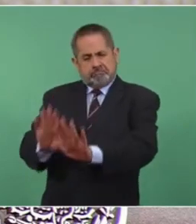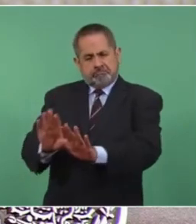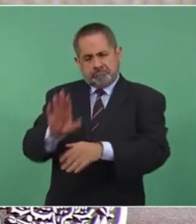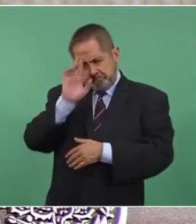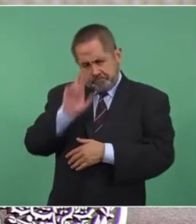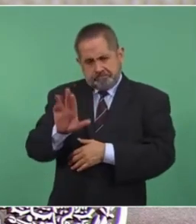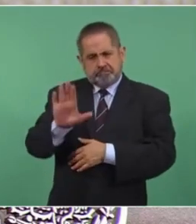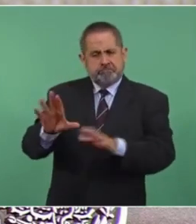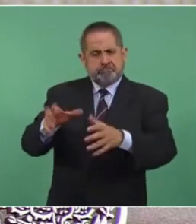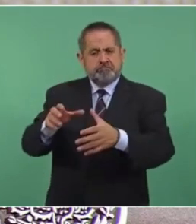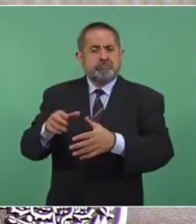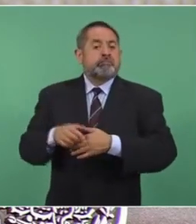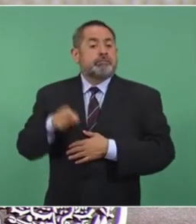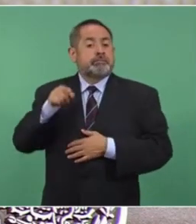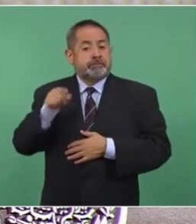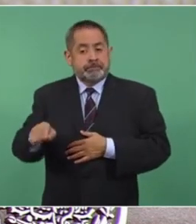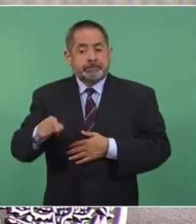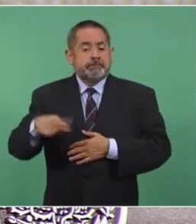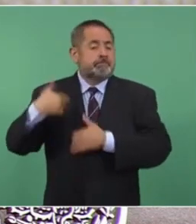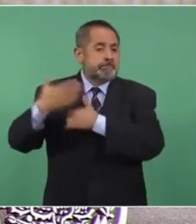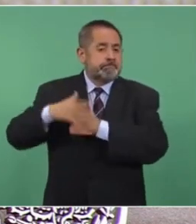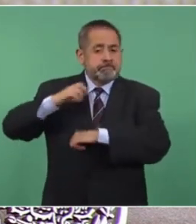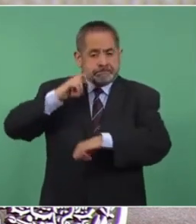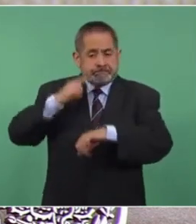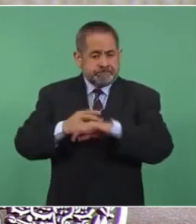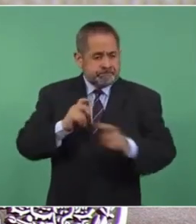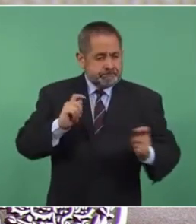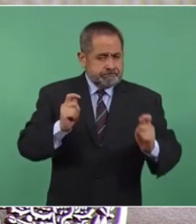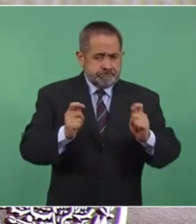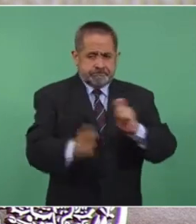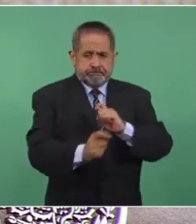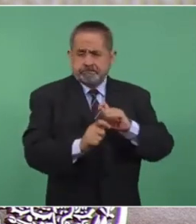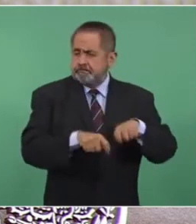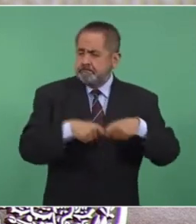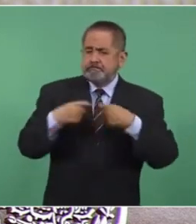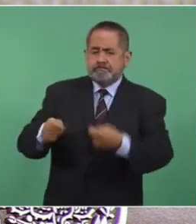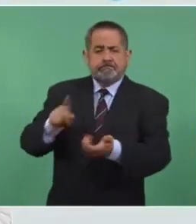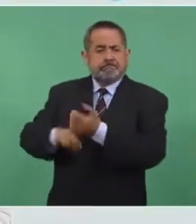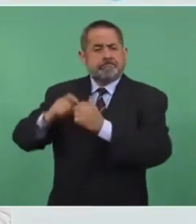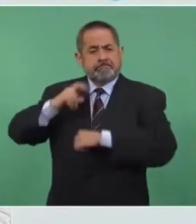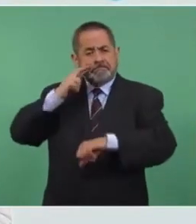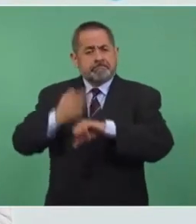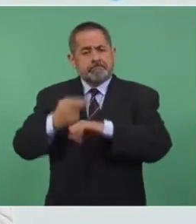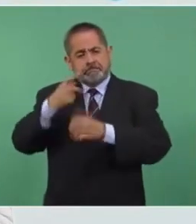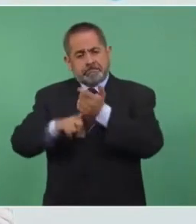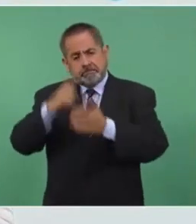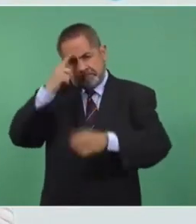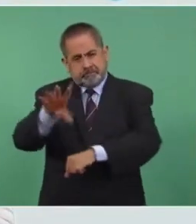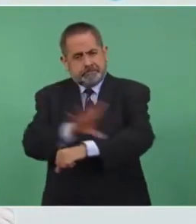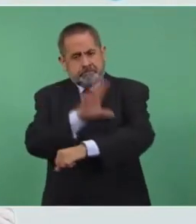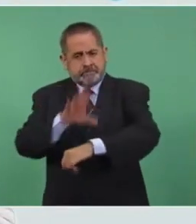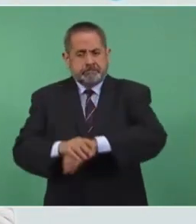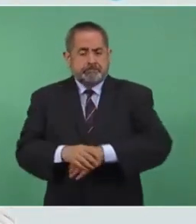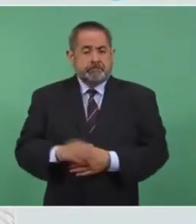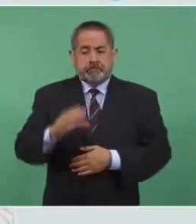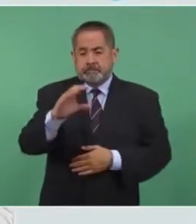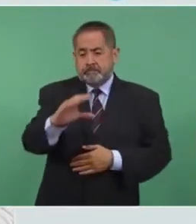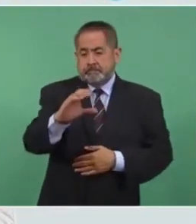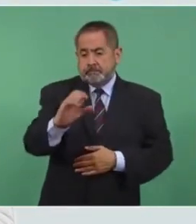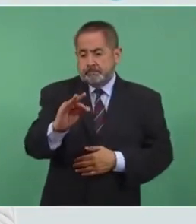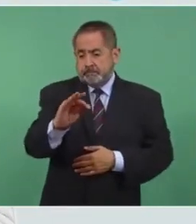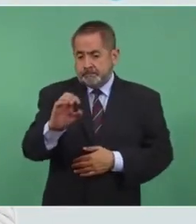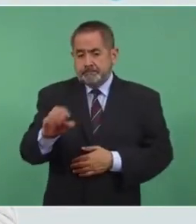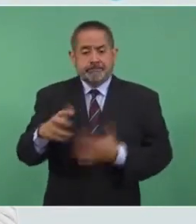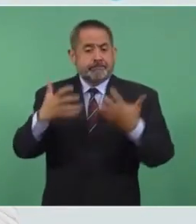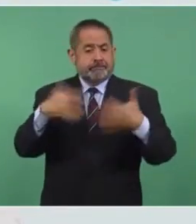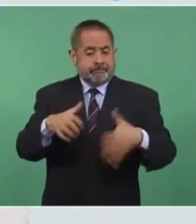ejecución de la transición energética en materia de electricidad. La CFE pasará de ser una empresa